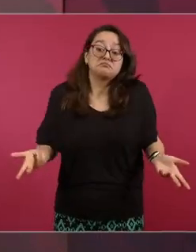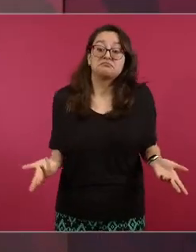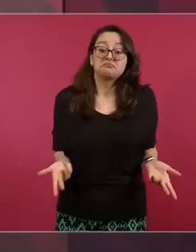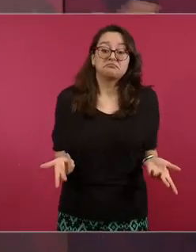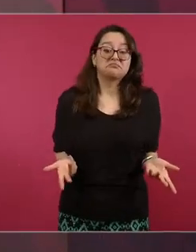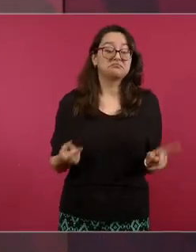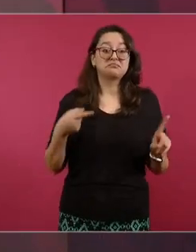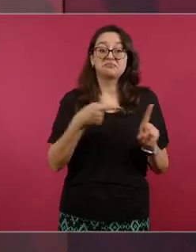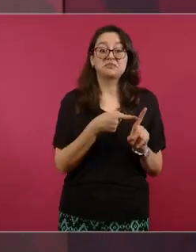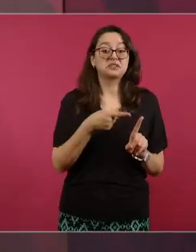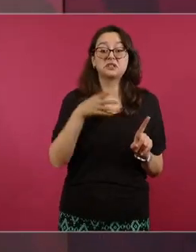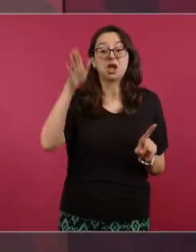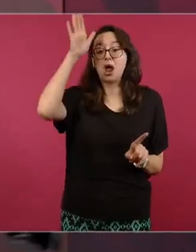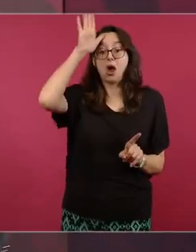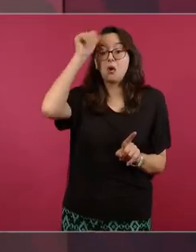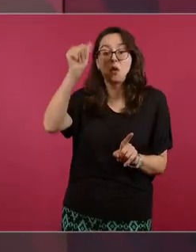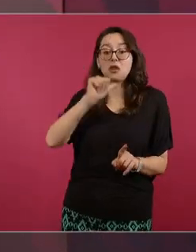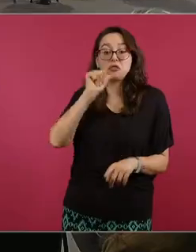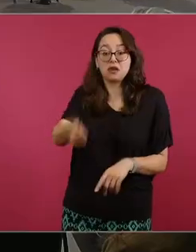nada más